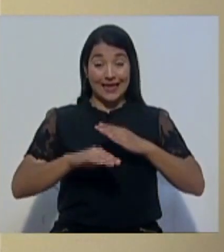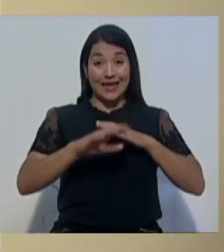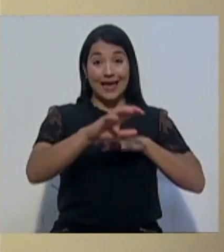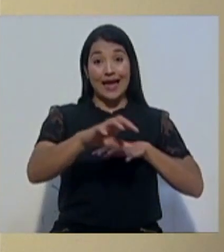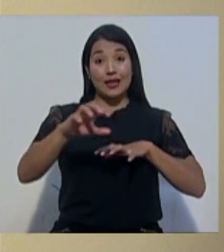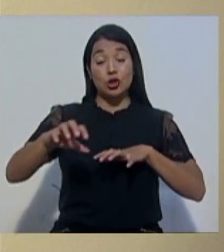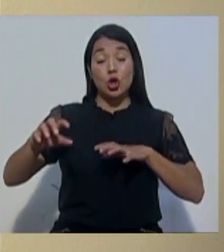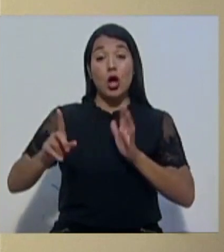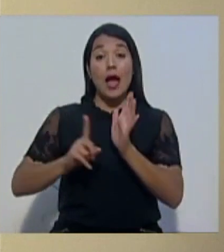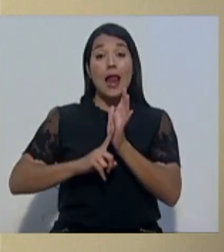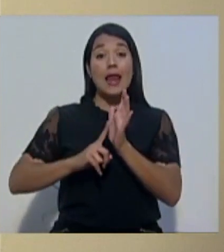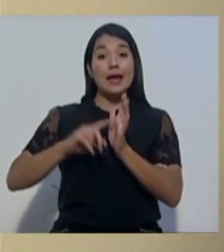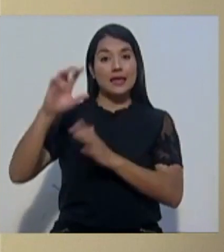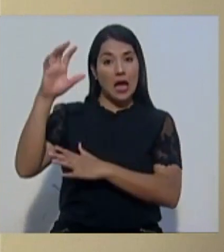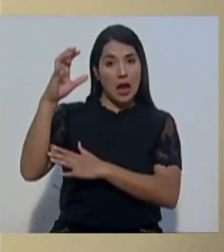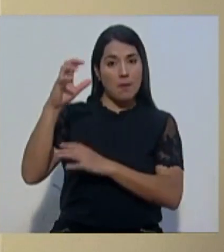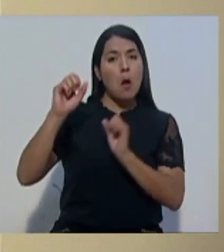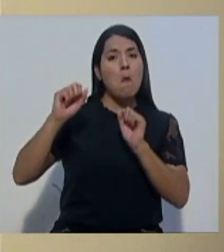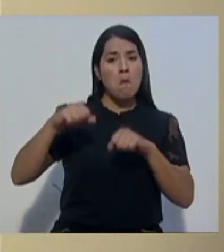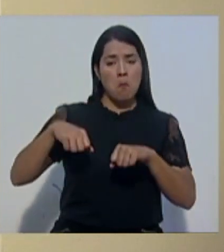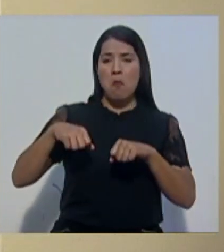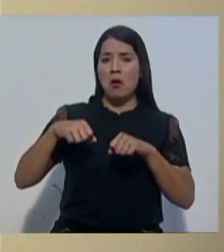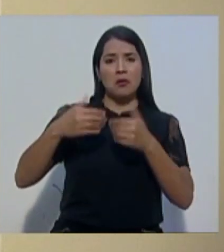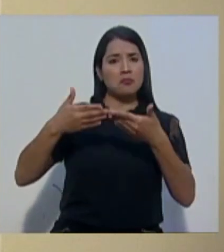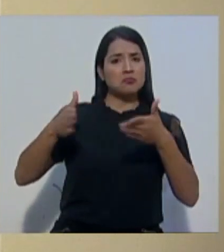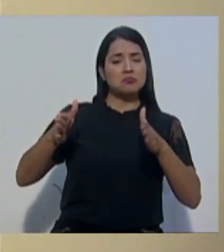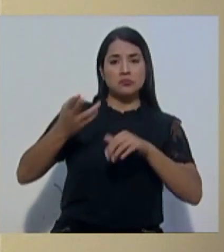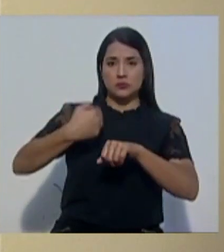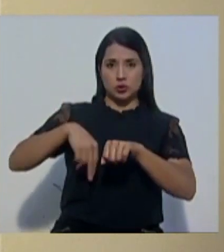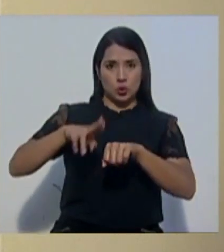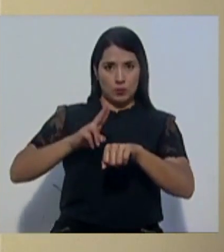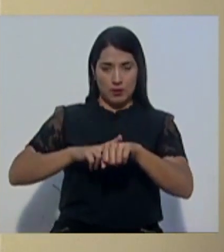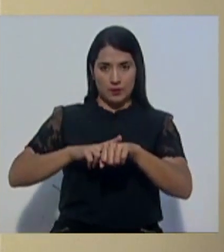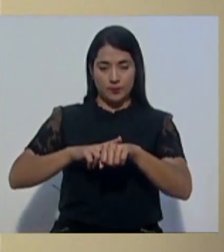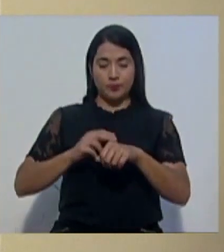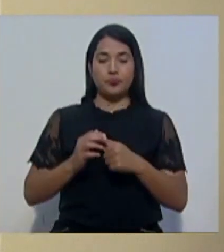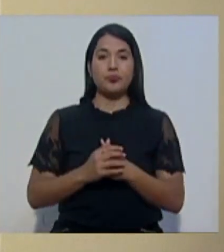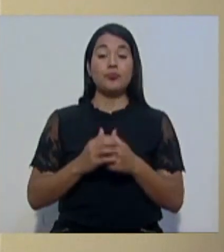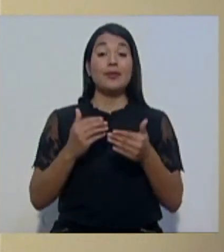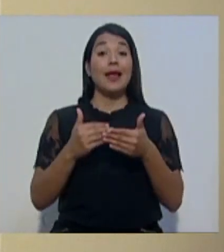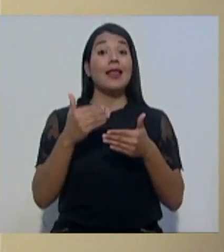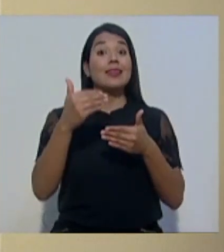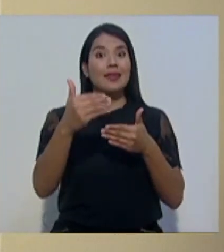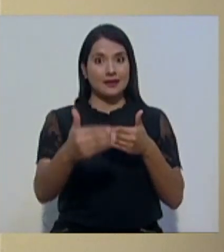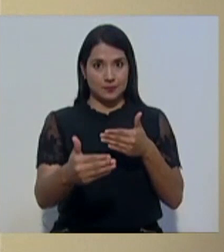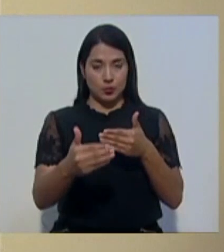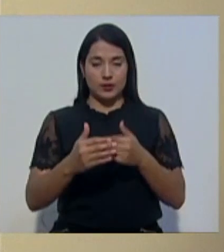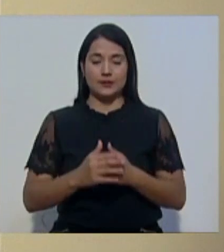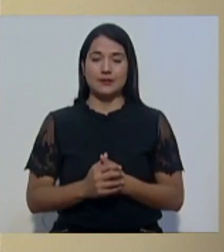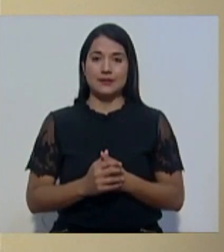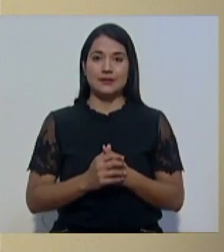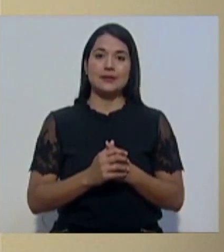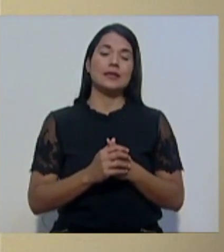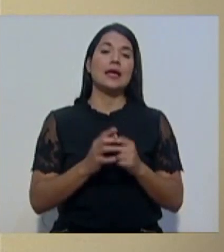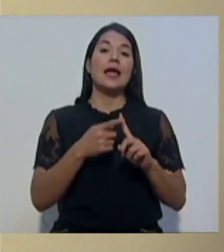alerta amarilla podrán funcionar normalmente. Después de esto, a partir